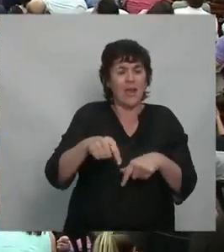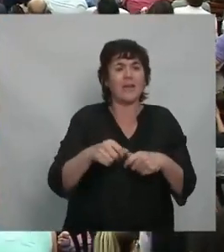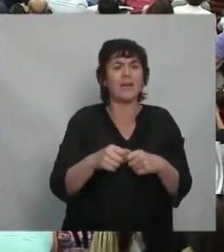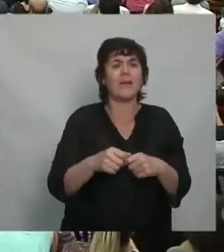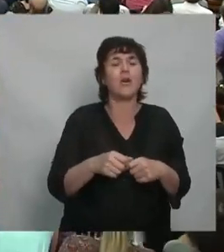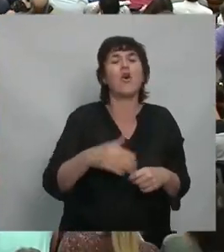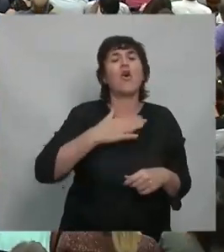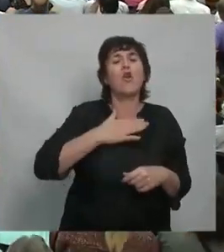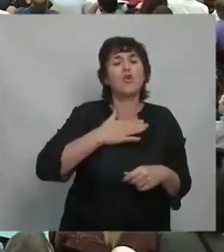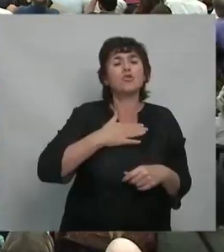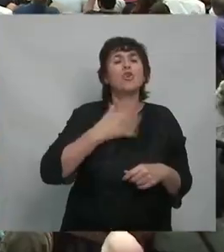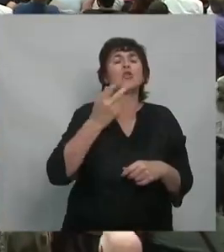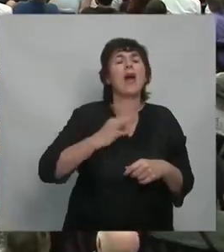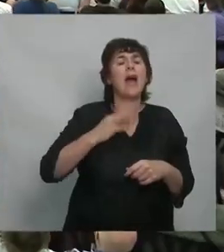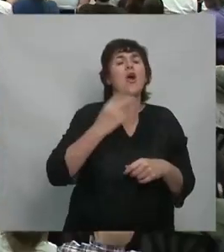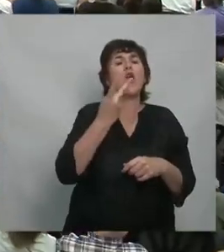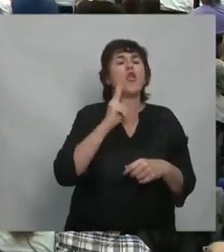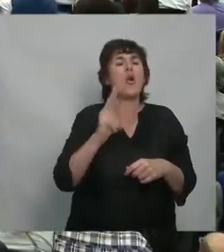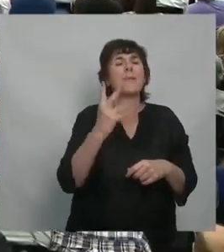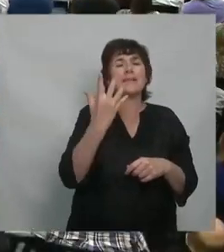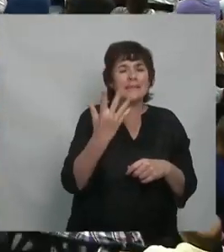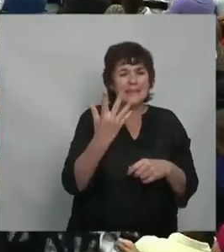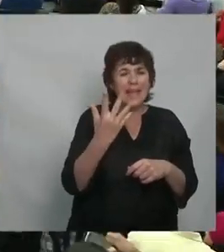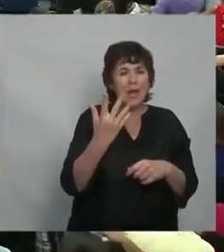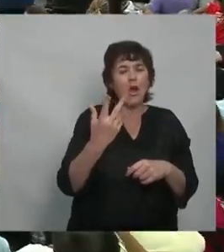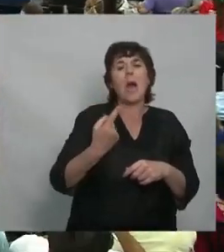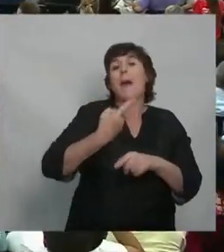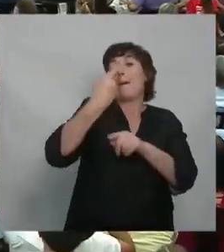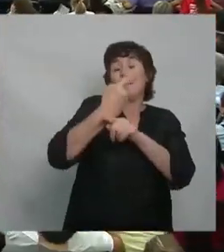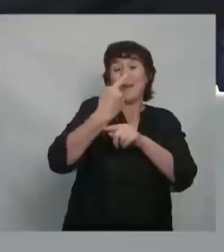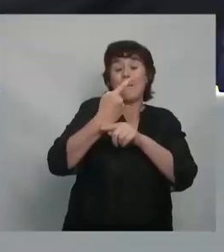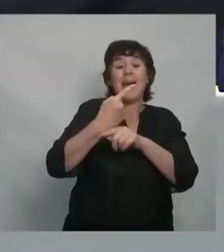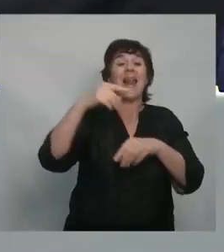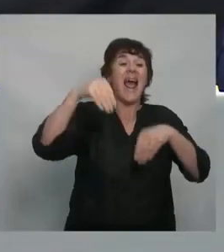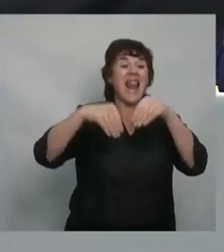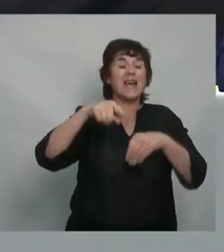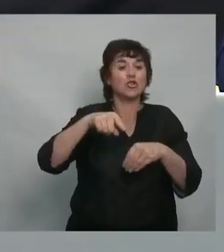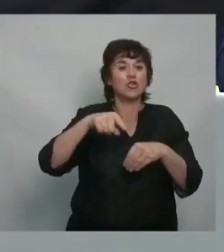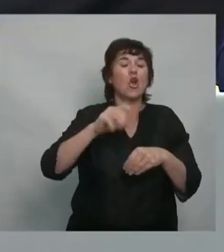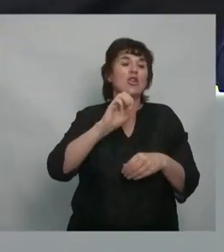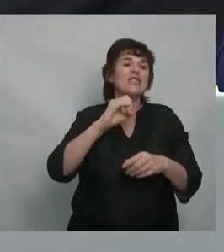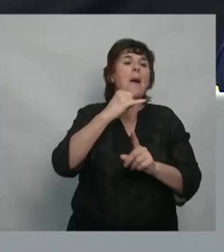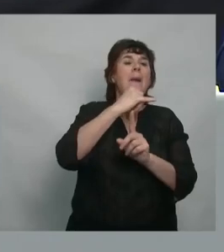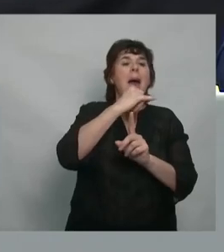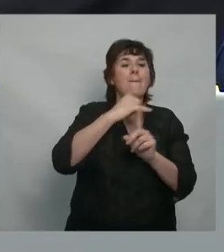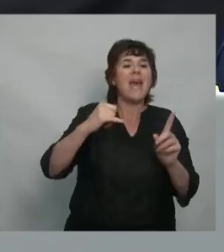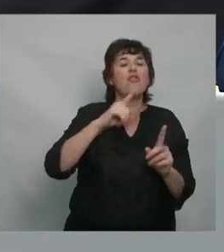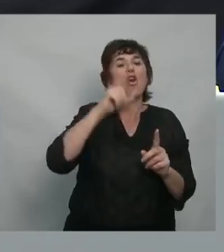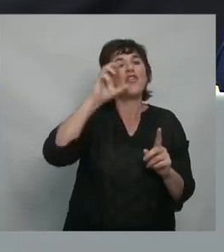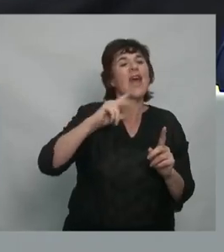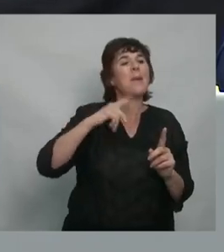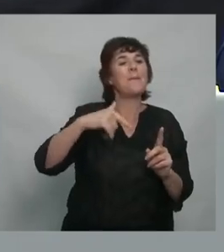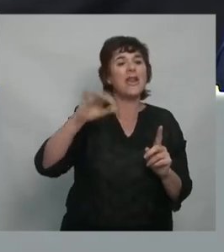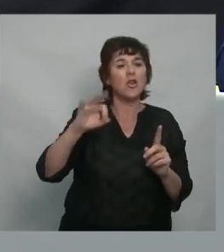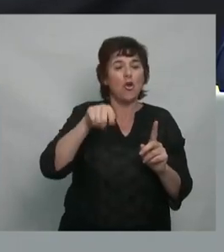Nosotros mismos en el año 2006, 2005, perdón, que fueron las primeras elecciones de medio término, donde en la provincia de Buenos Aires obtuvimos una